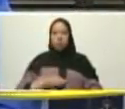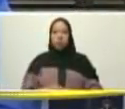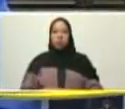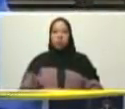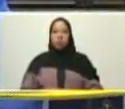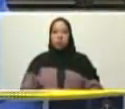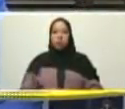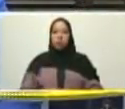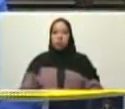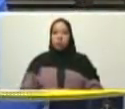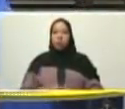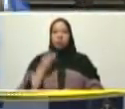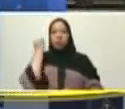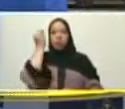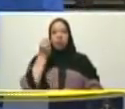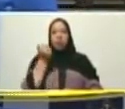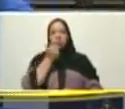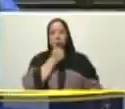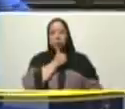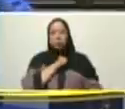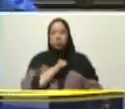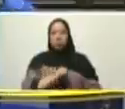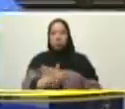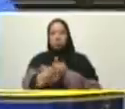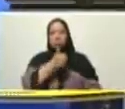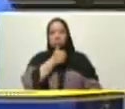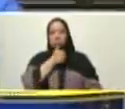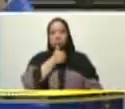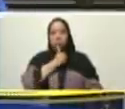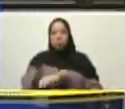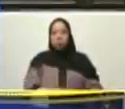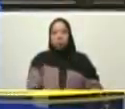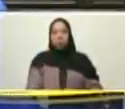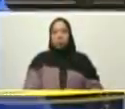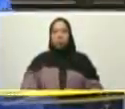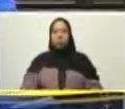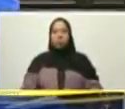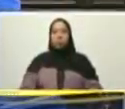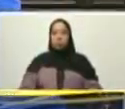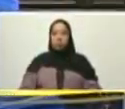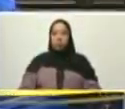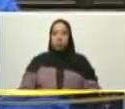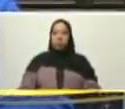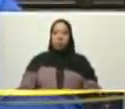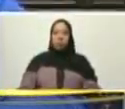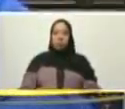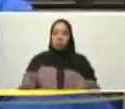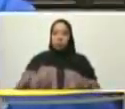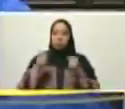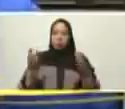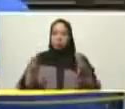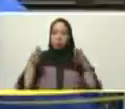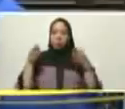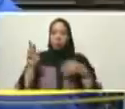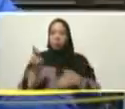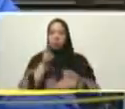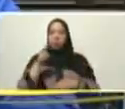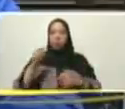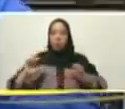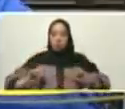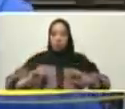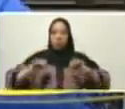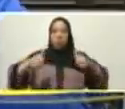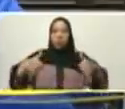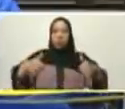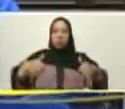que creen la resistencia la R poderosa de la resistencia que nos ha llevado a la victoria en la R del renacimiento